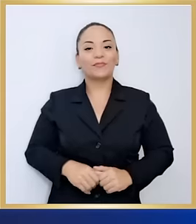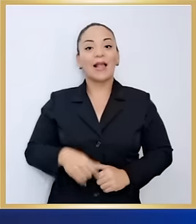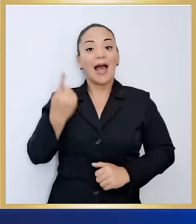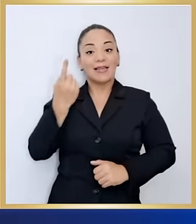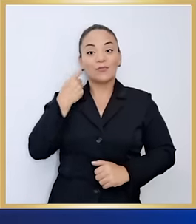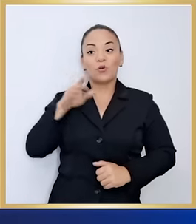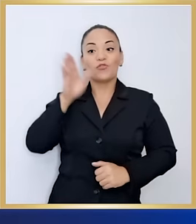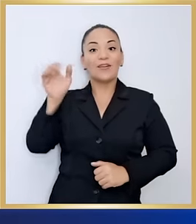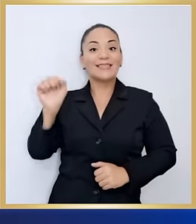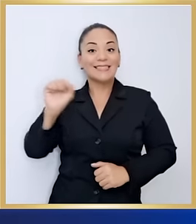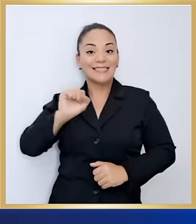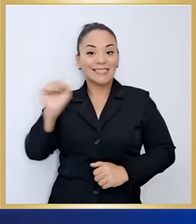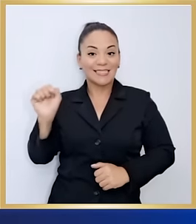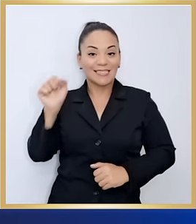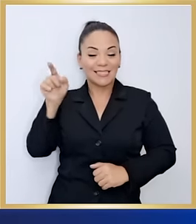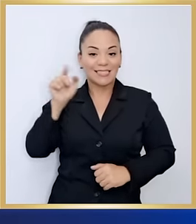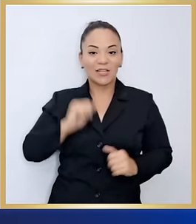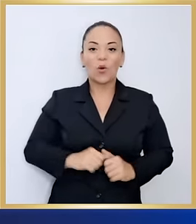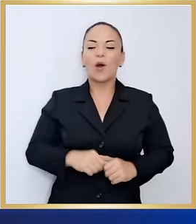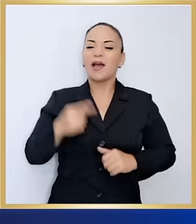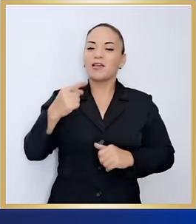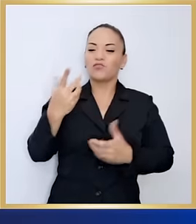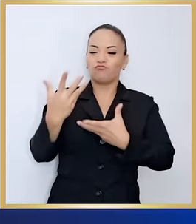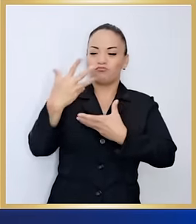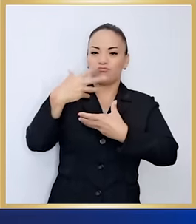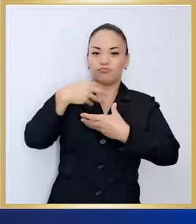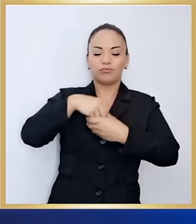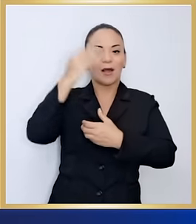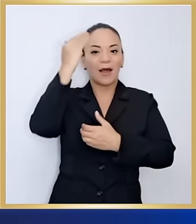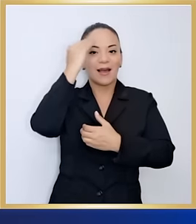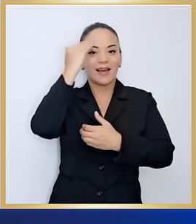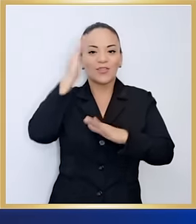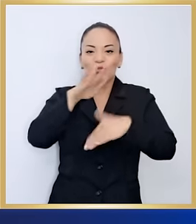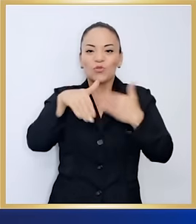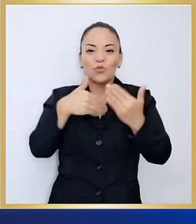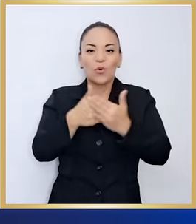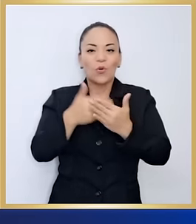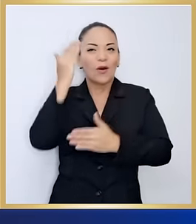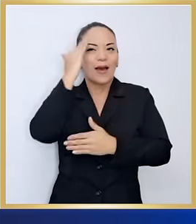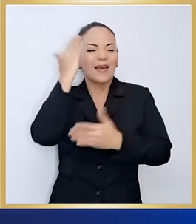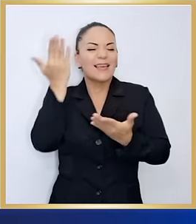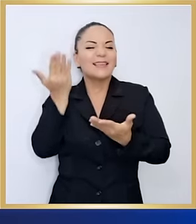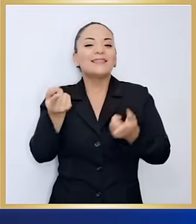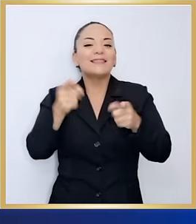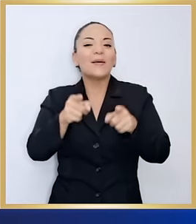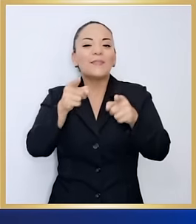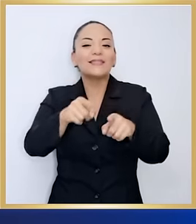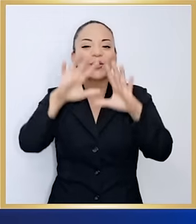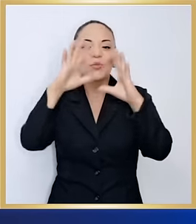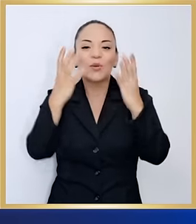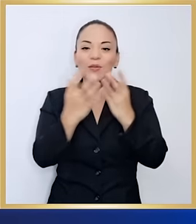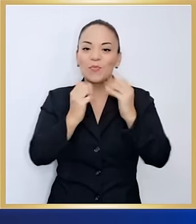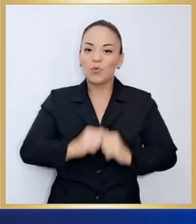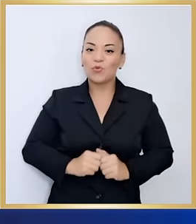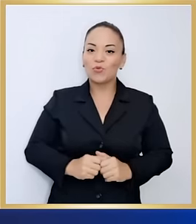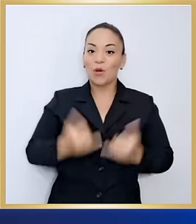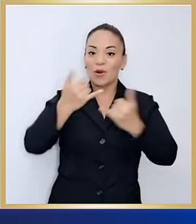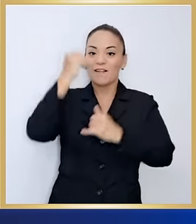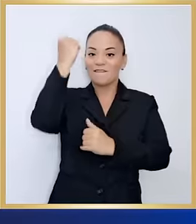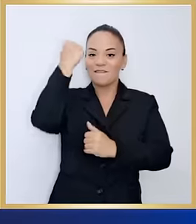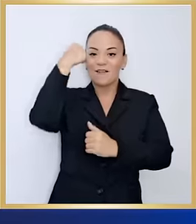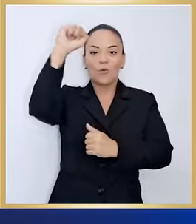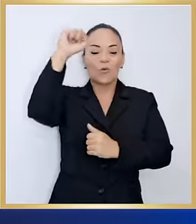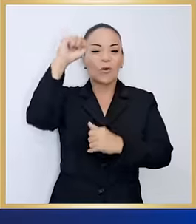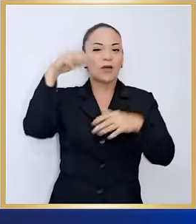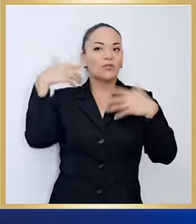Hace poco fui a Silicon Valley, donde me empapé de lo que está pasando en el